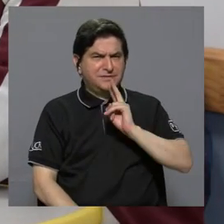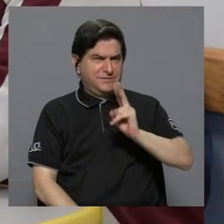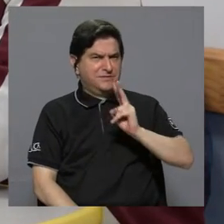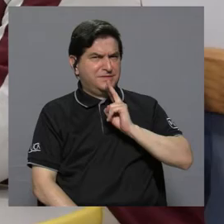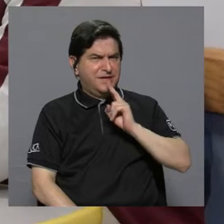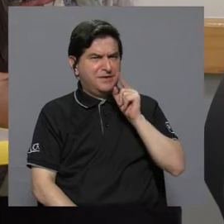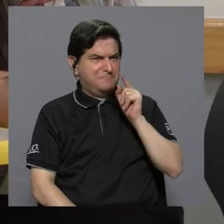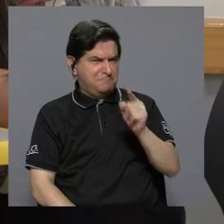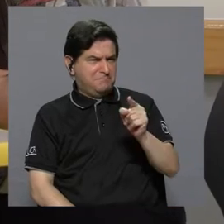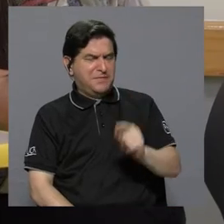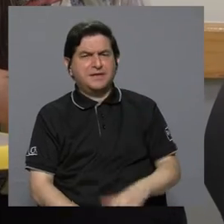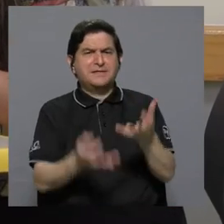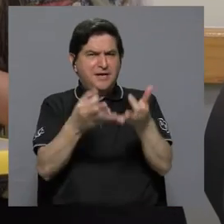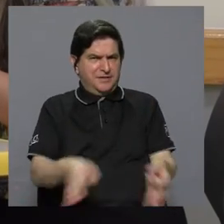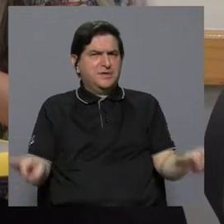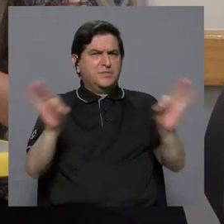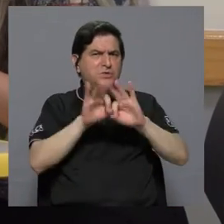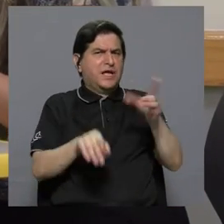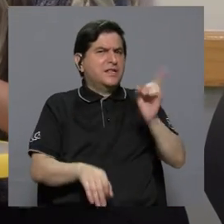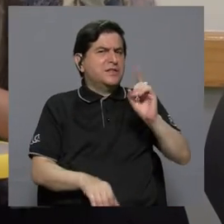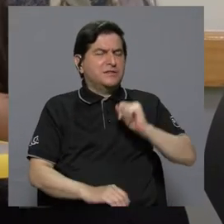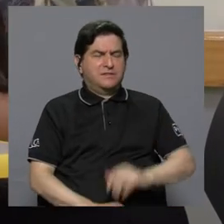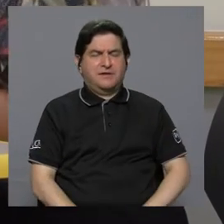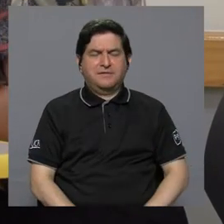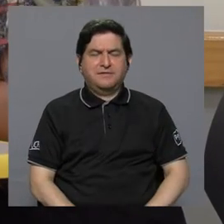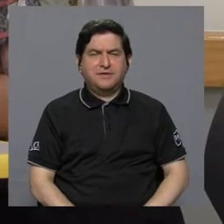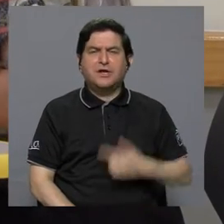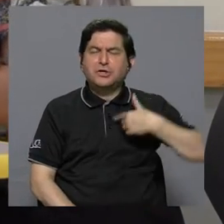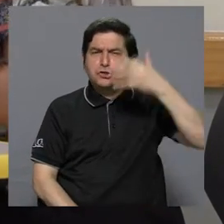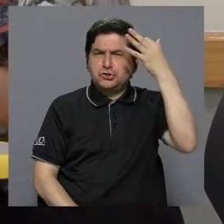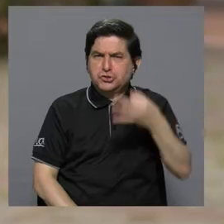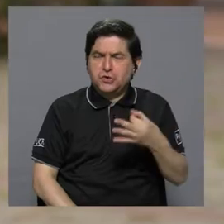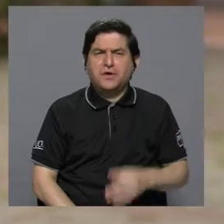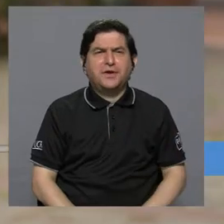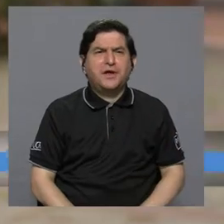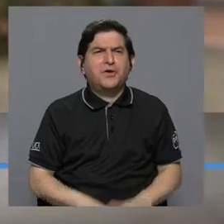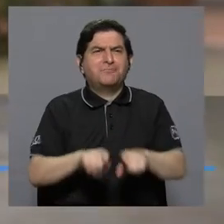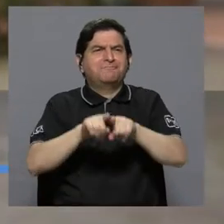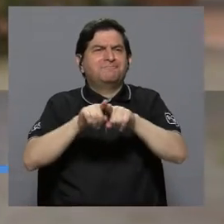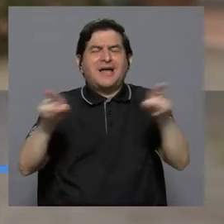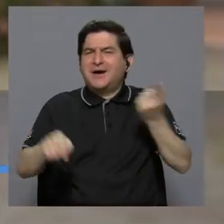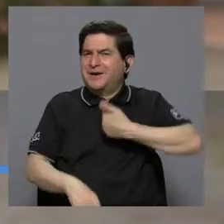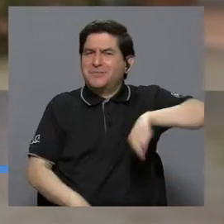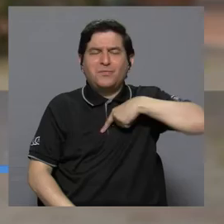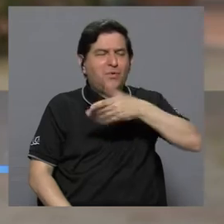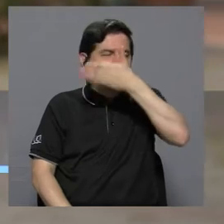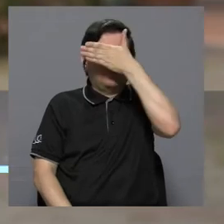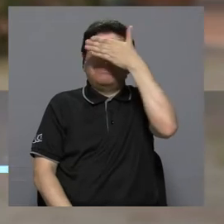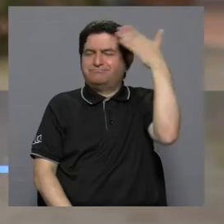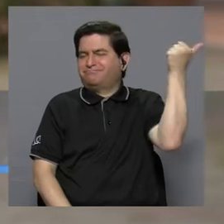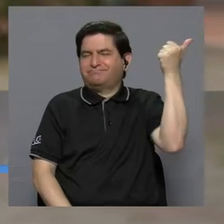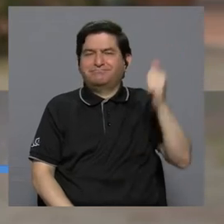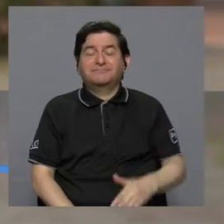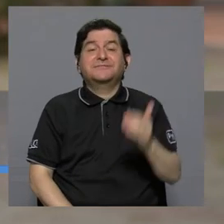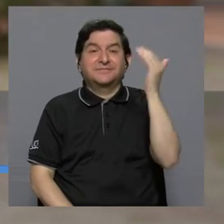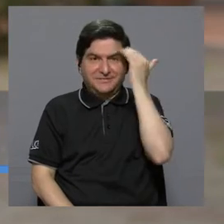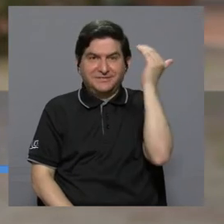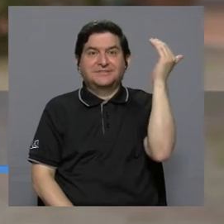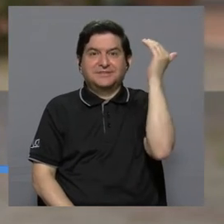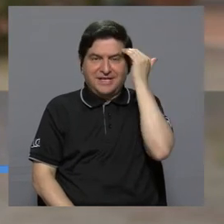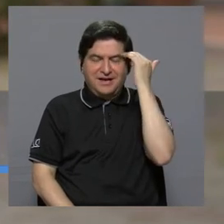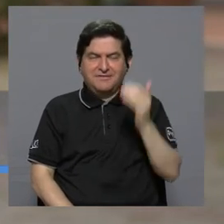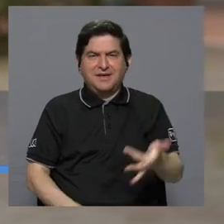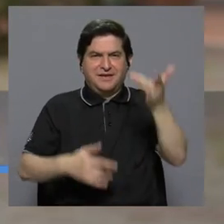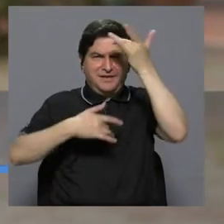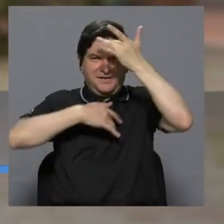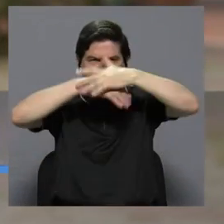realmente significativos. Con esto creo que algo que tampoco podemos perder de vista porque sabemos